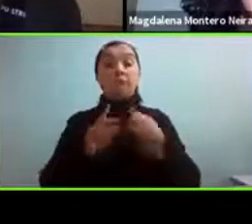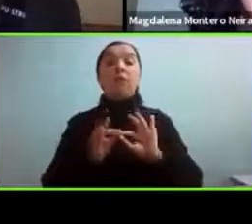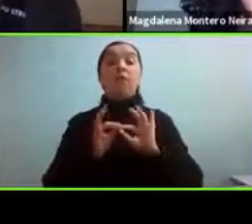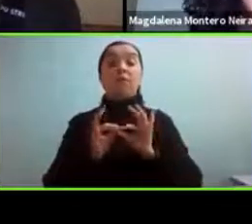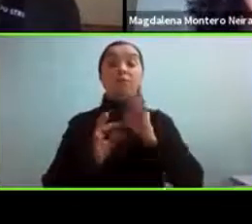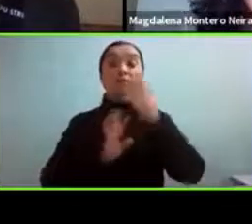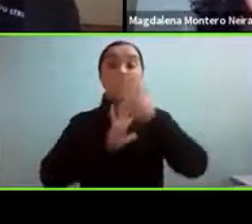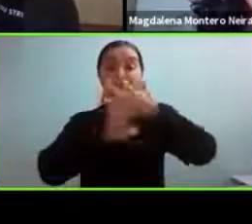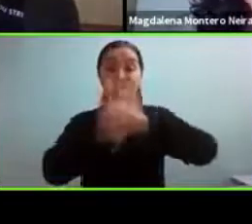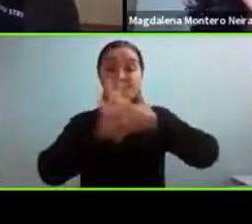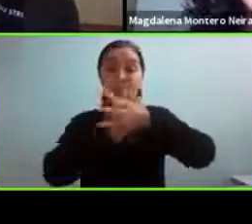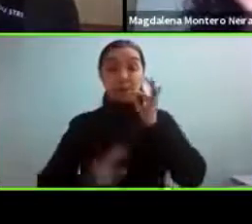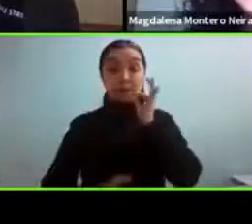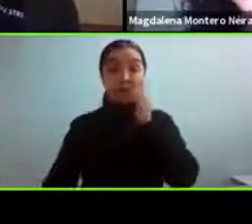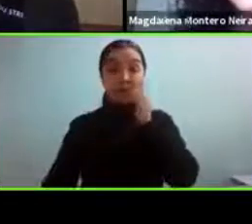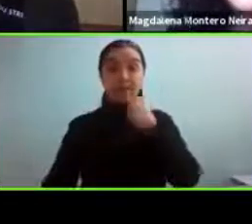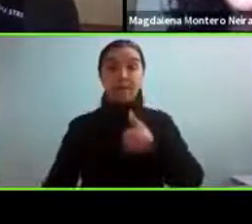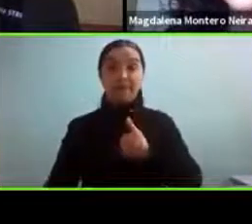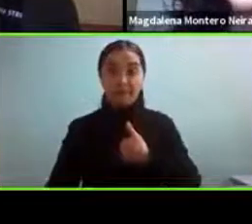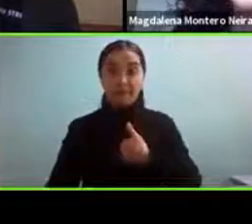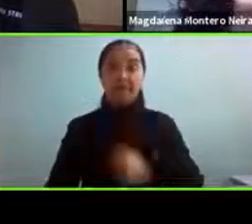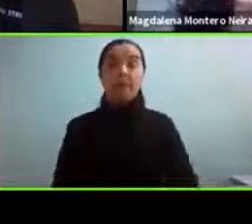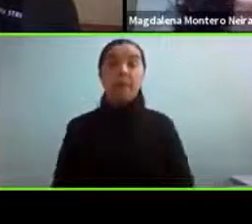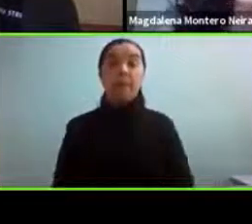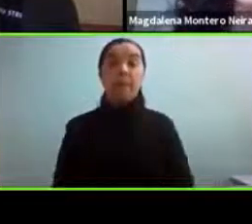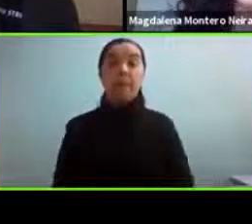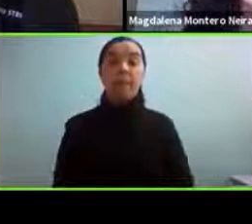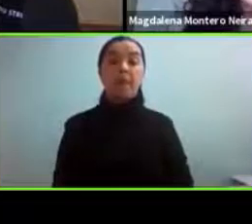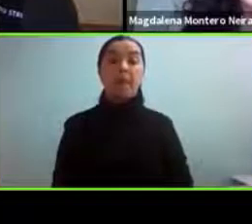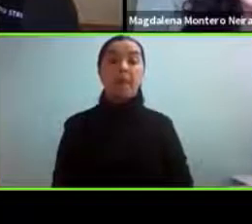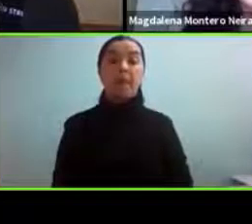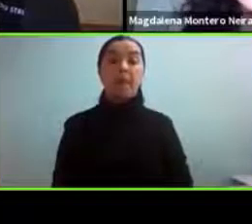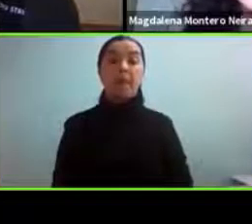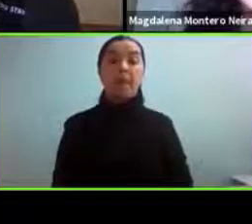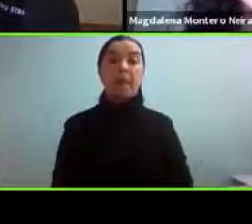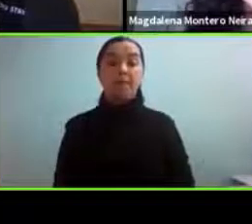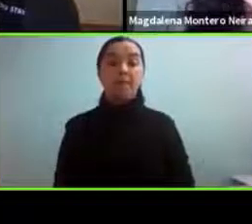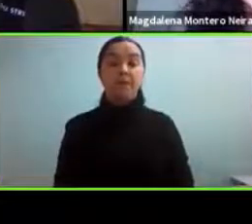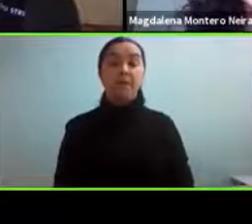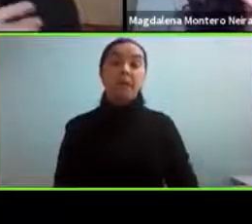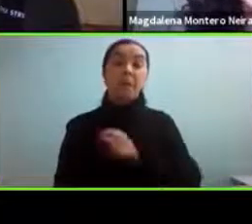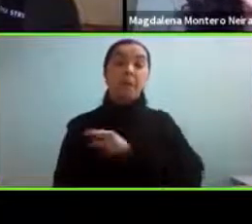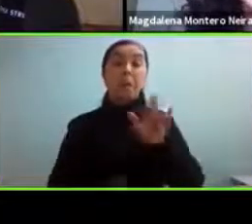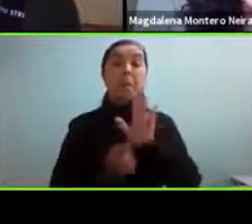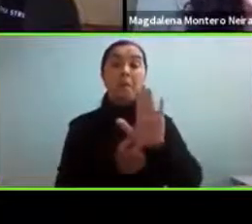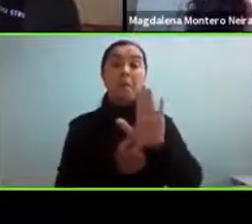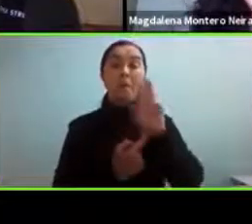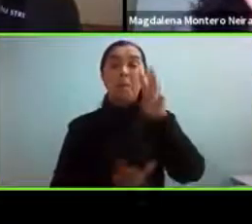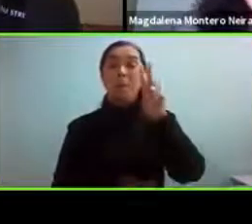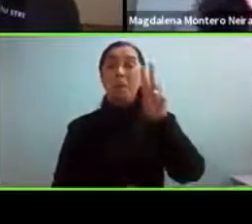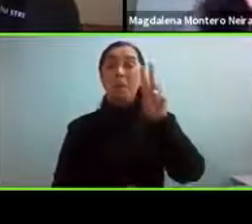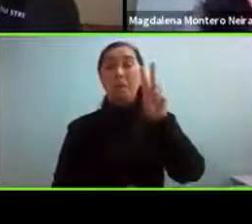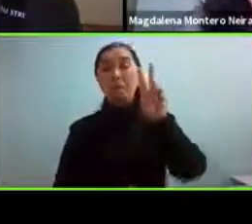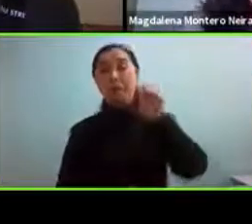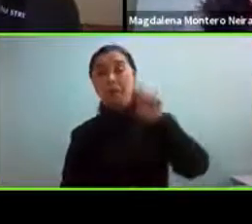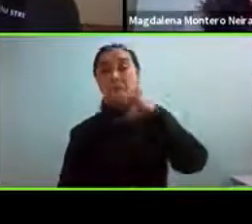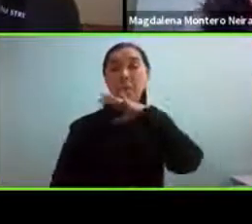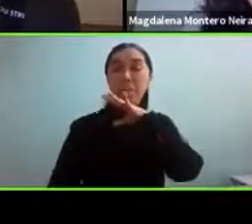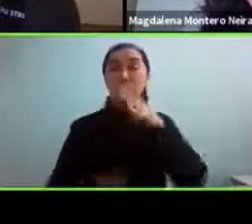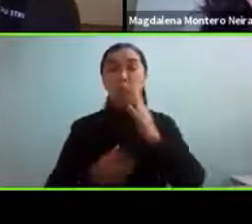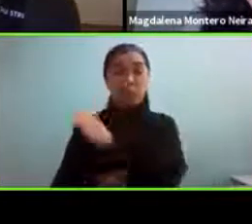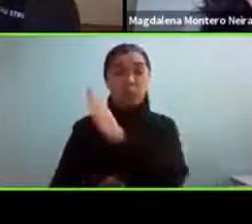Luego de las presentaciones, vamos a tener presentaciones cerca de 20 minutos cada una, y vamos a dedicar un tiempo para